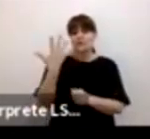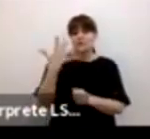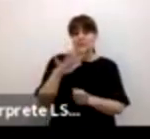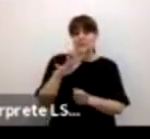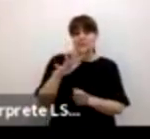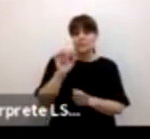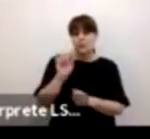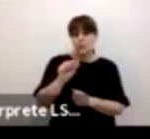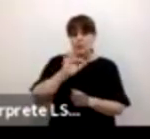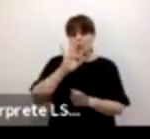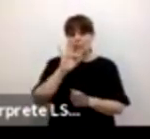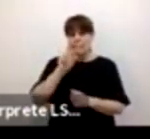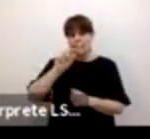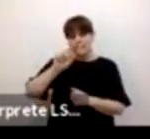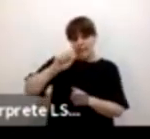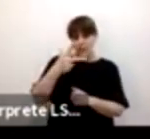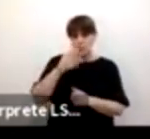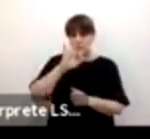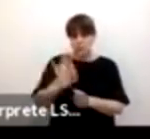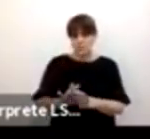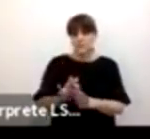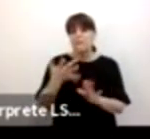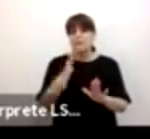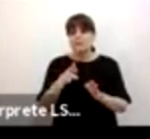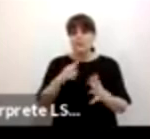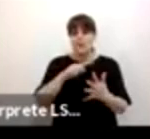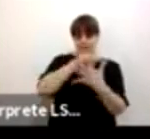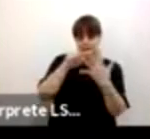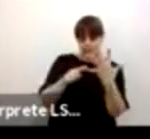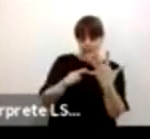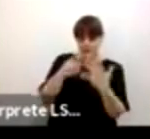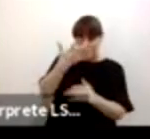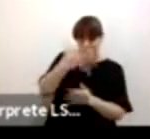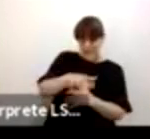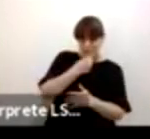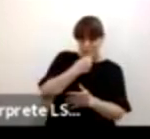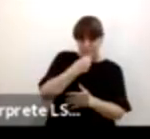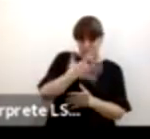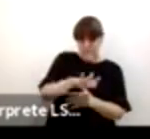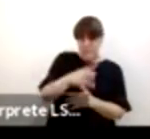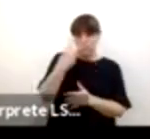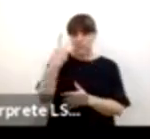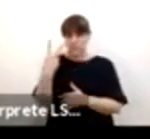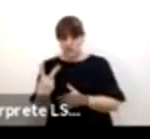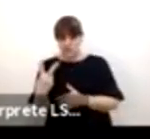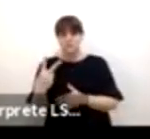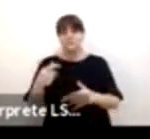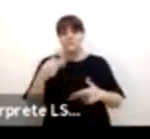aproximadamente 2.28 fueron madres en 2018 siguiente por favor